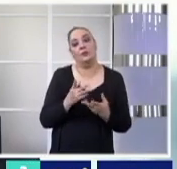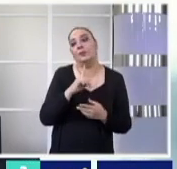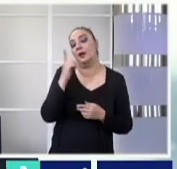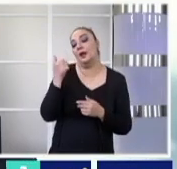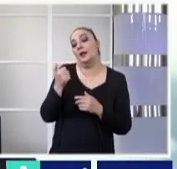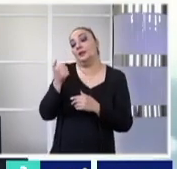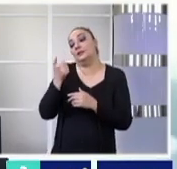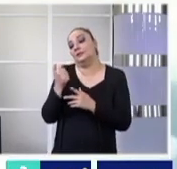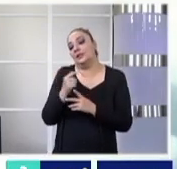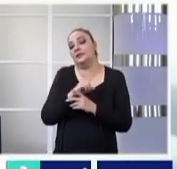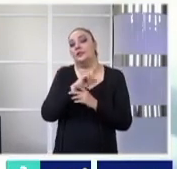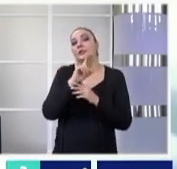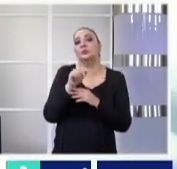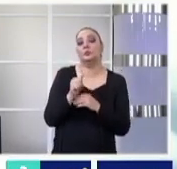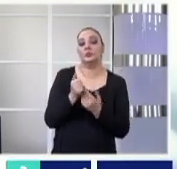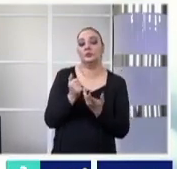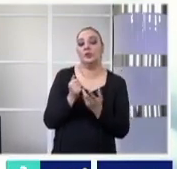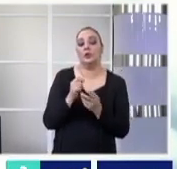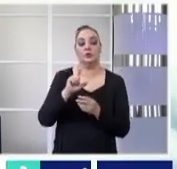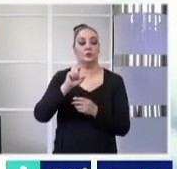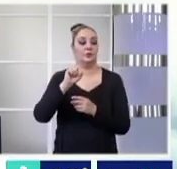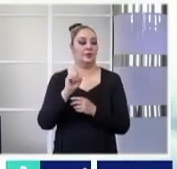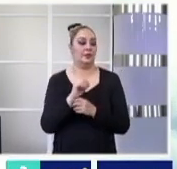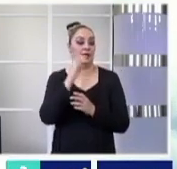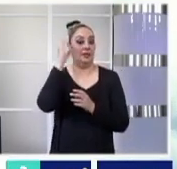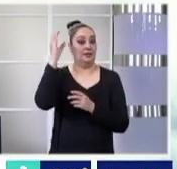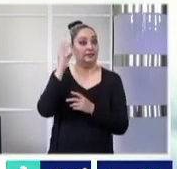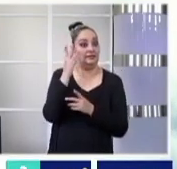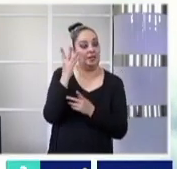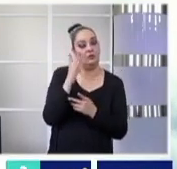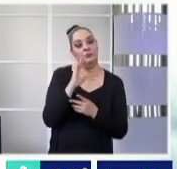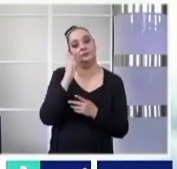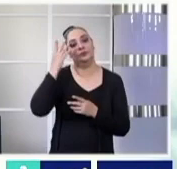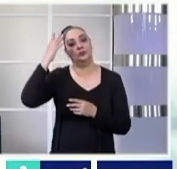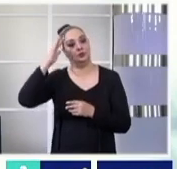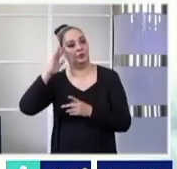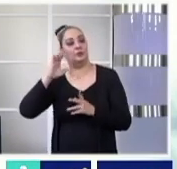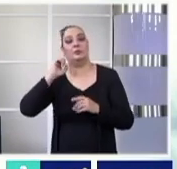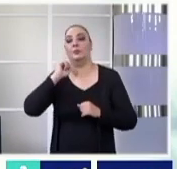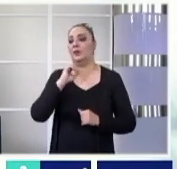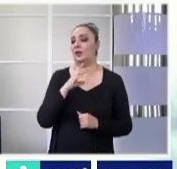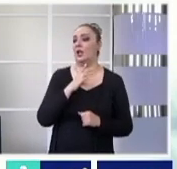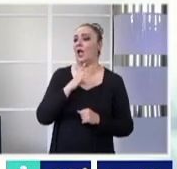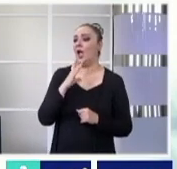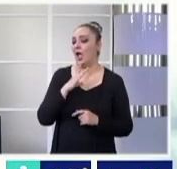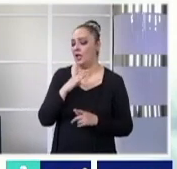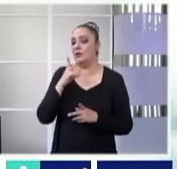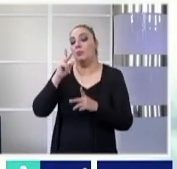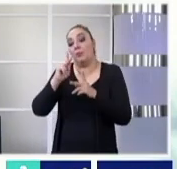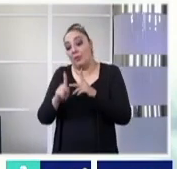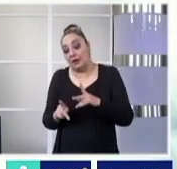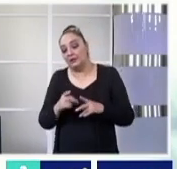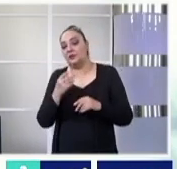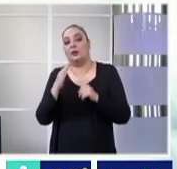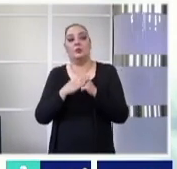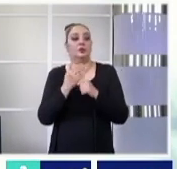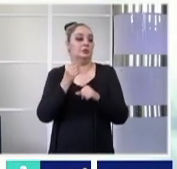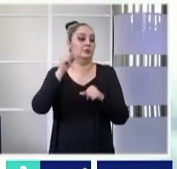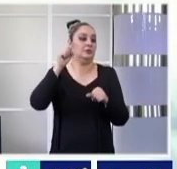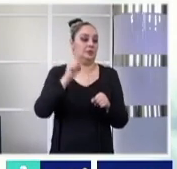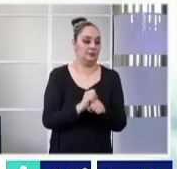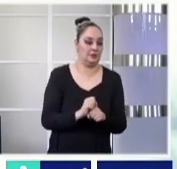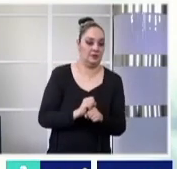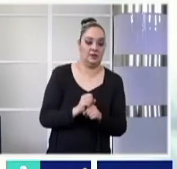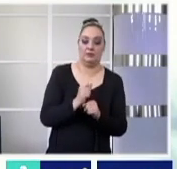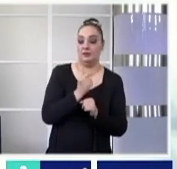6 y ya la máxima en los 20. Cielo soleado y la escasa nubosidad es la que va a prevalecer, al menos en buena parte de la próxima semana, con mínimas